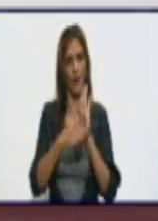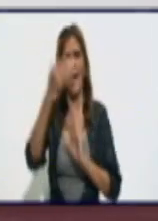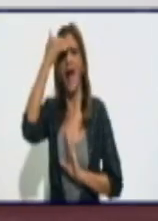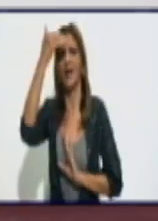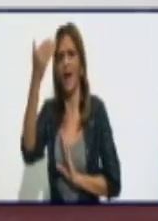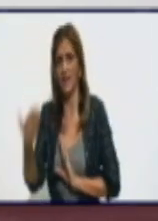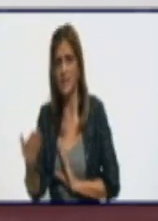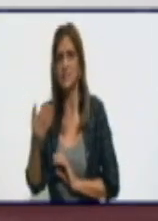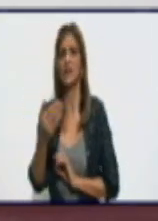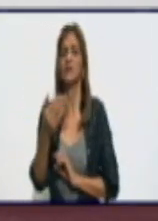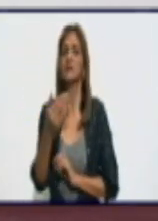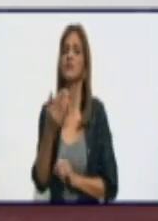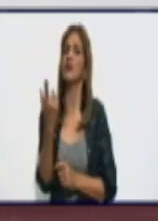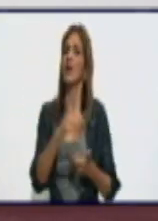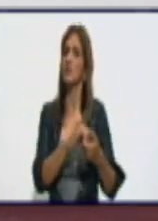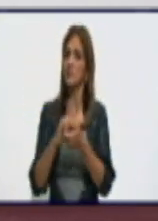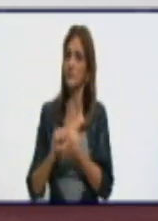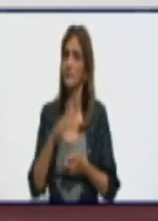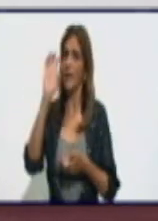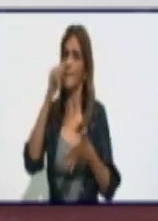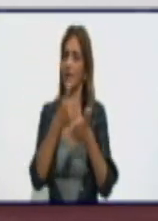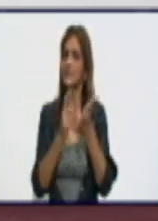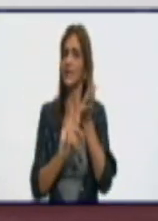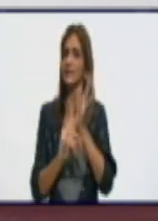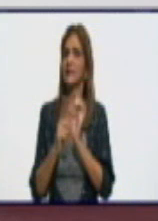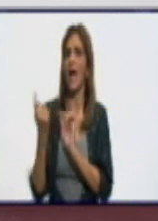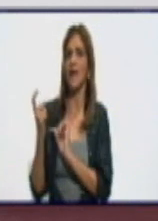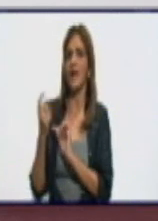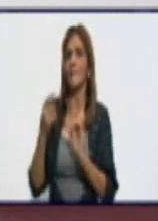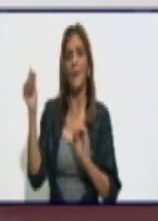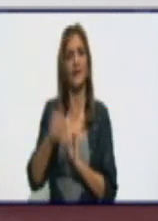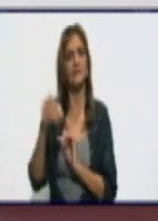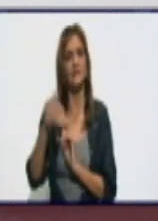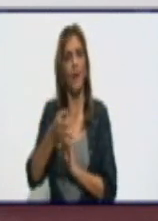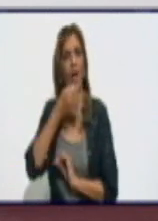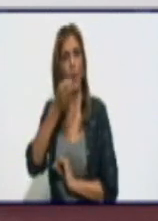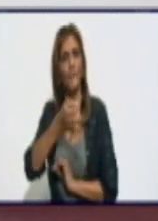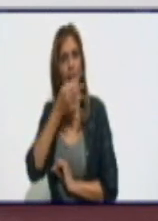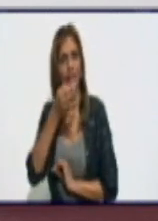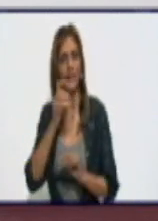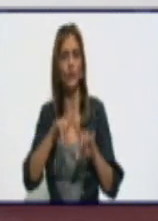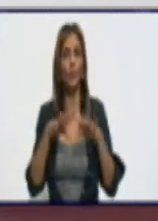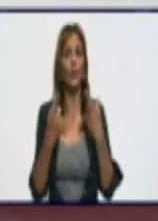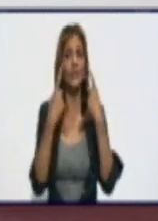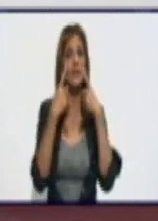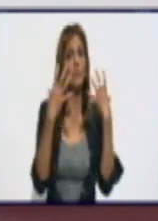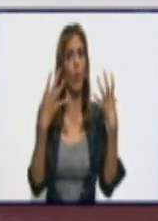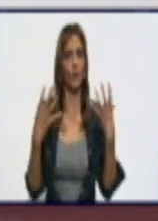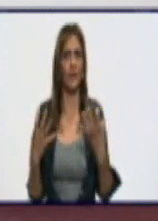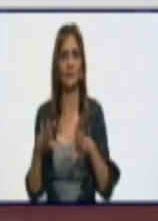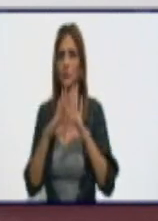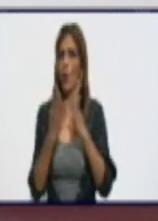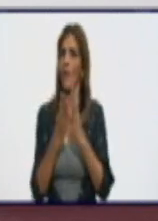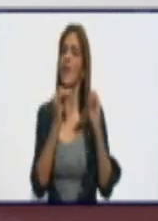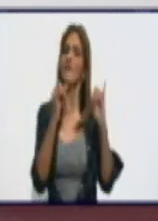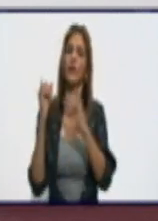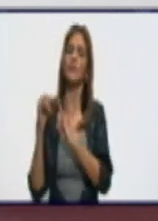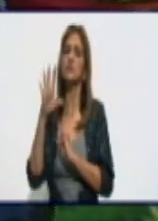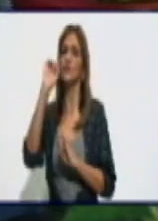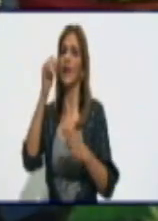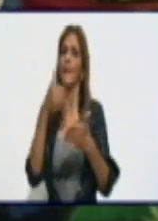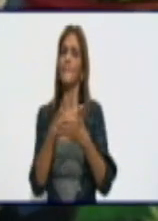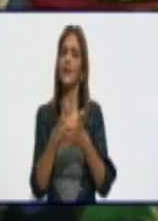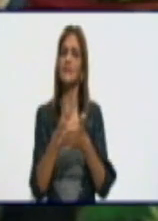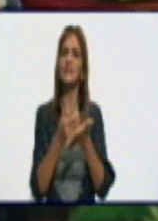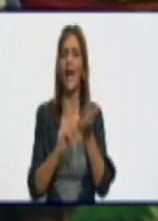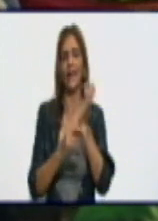puertas están abiertas porque es muy necesaria la información de la empresa eléctrica. Hoy voy a terminar con el